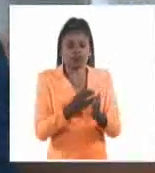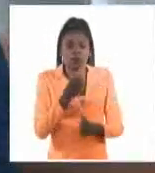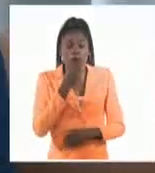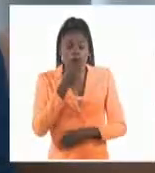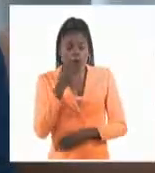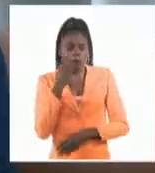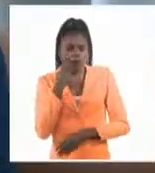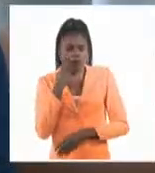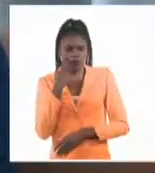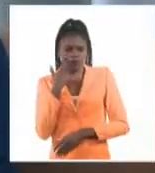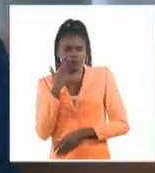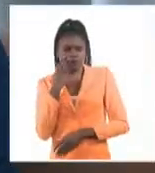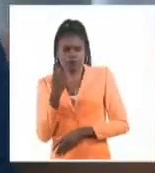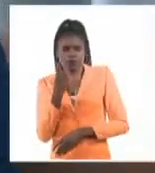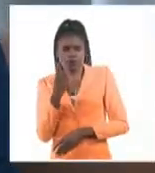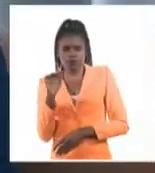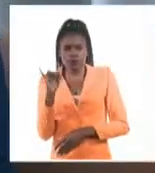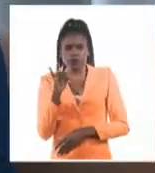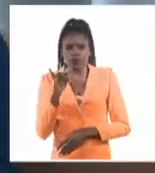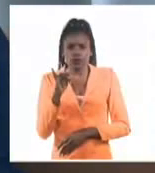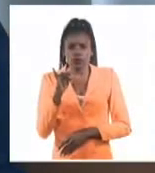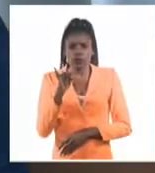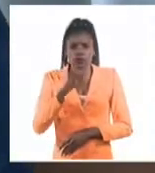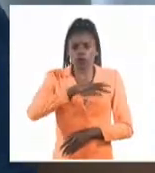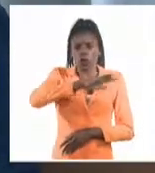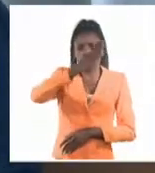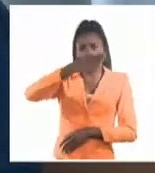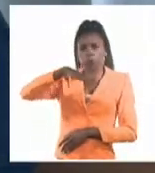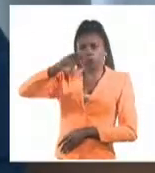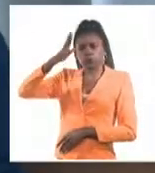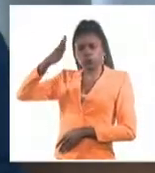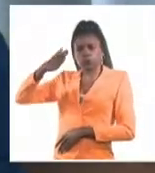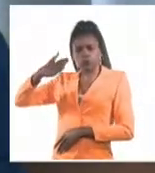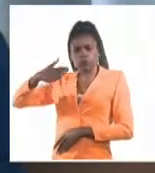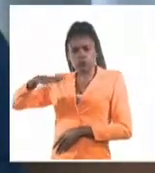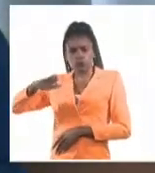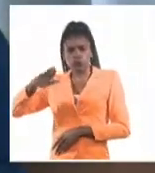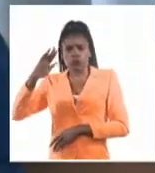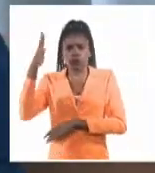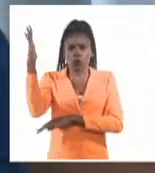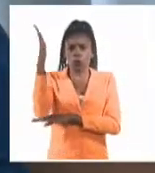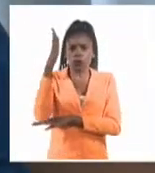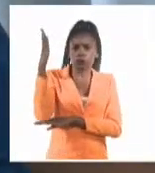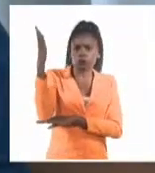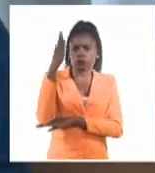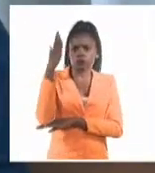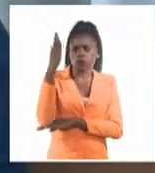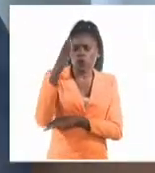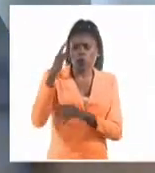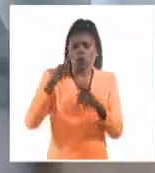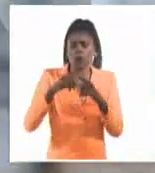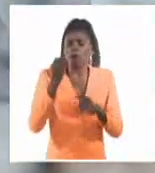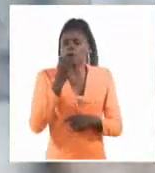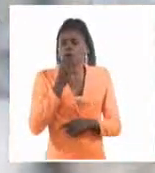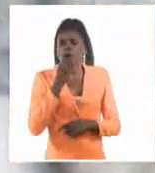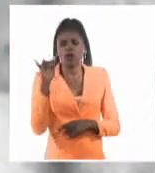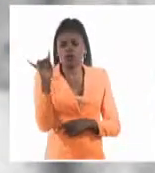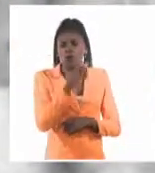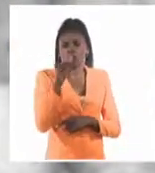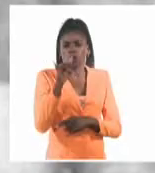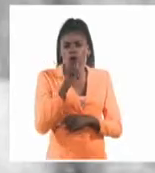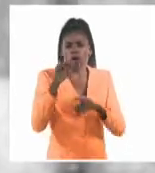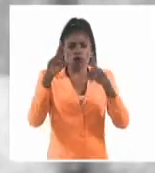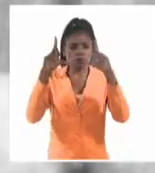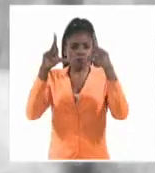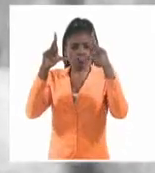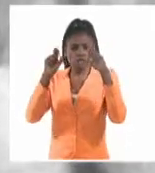un paisaje en el depresorio de San Pablo, en la Amazonía peruana, lo puedes ver también en las fotos que